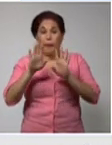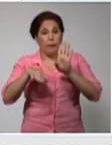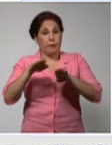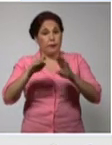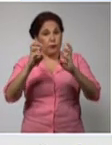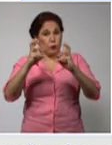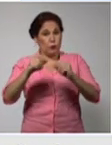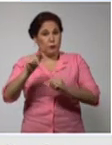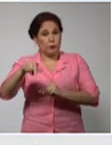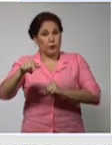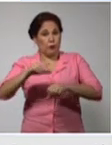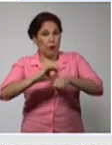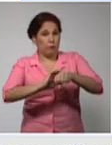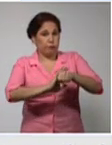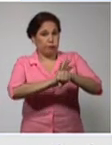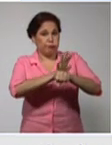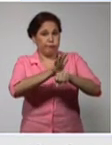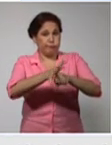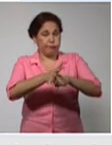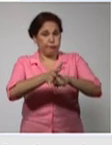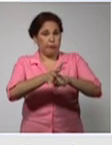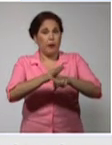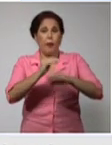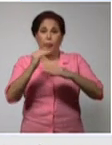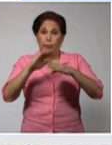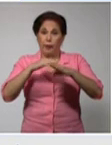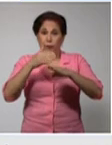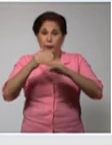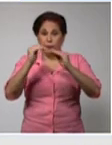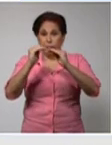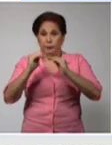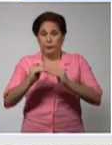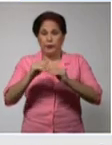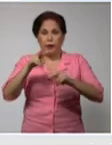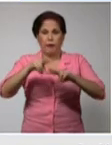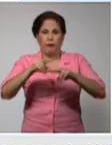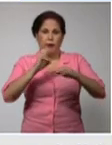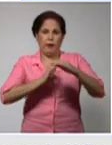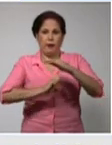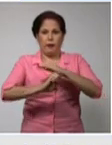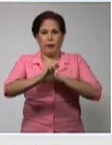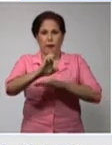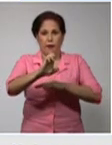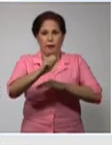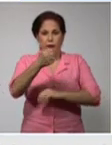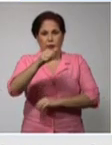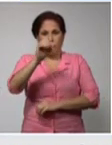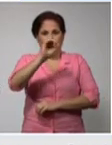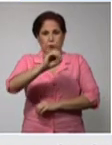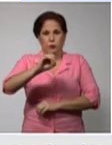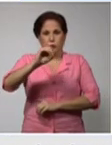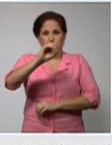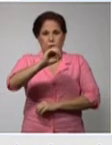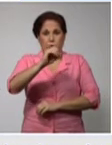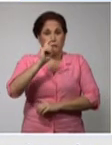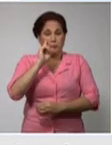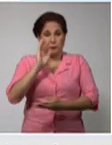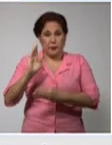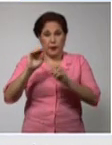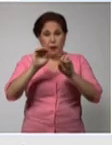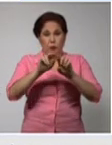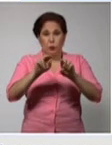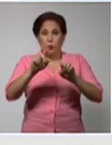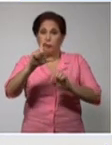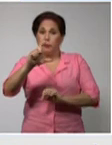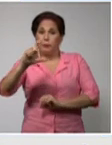la cifra de la tasa. Y después termina con Habana del Este y 10 de octubre, con las